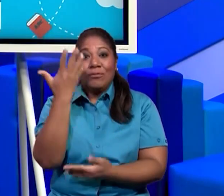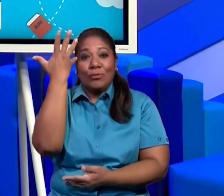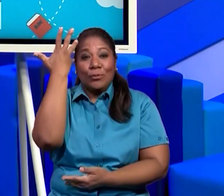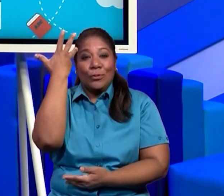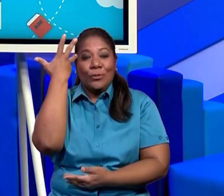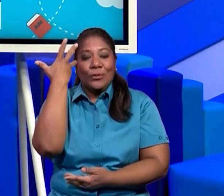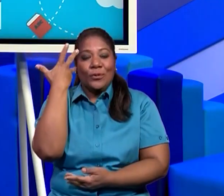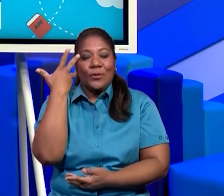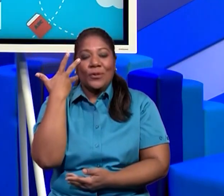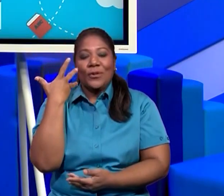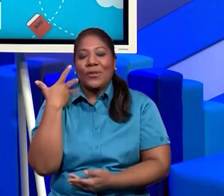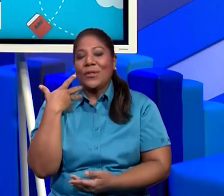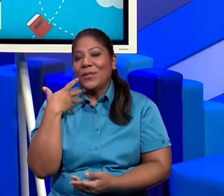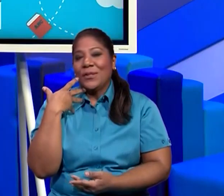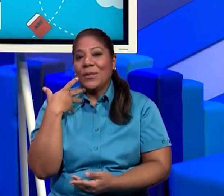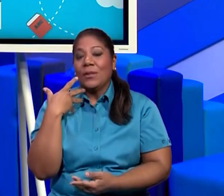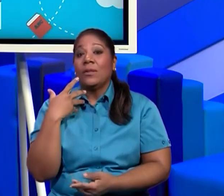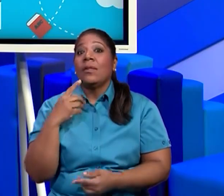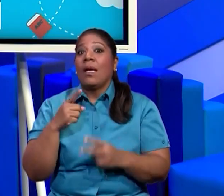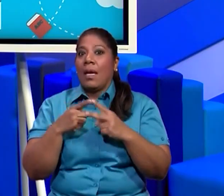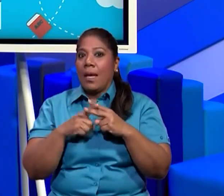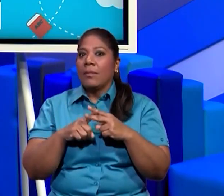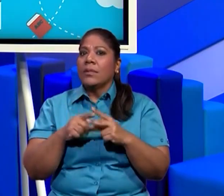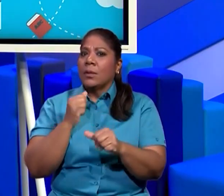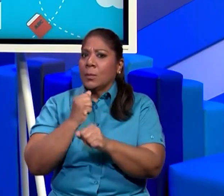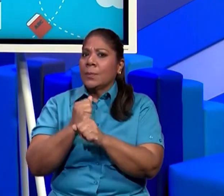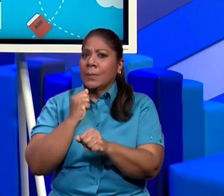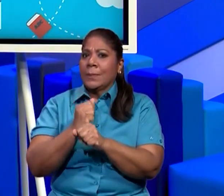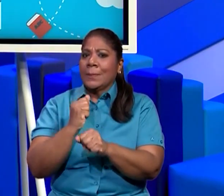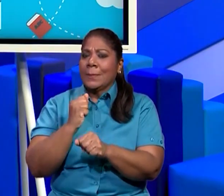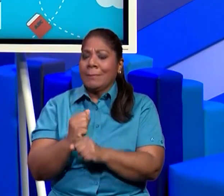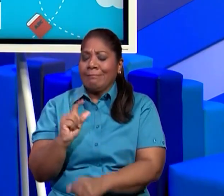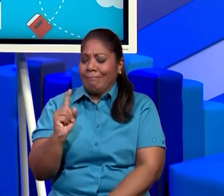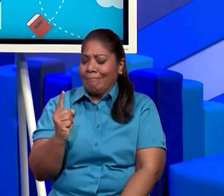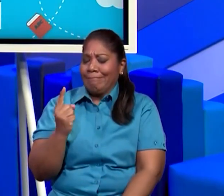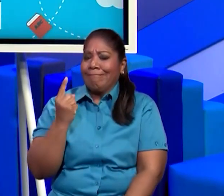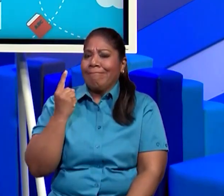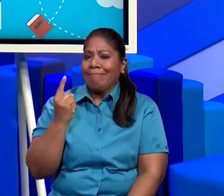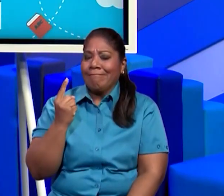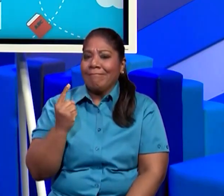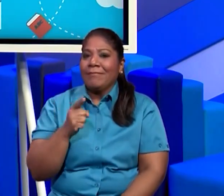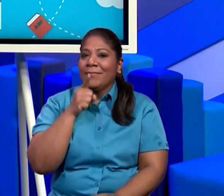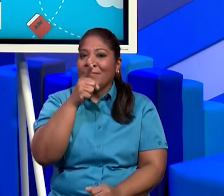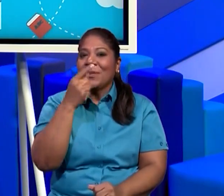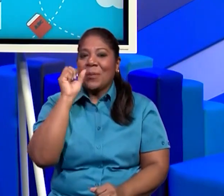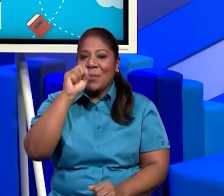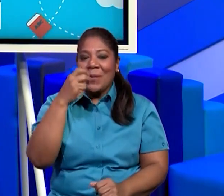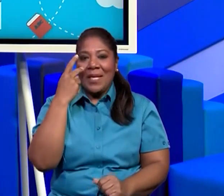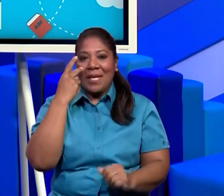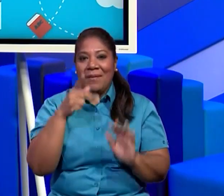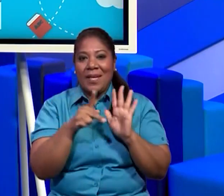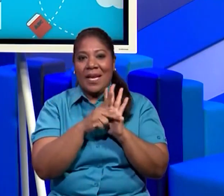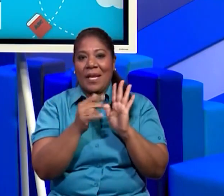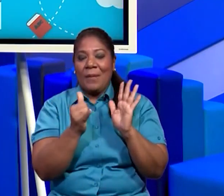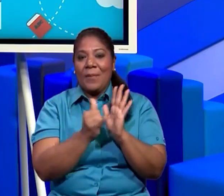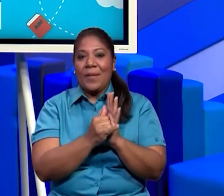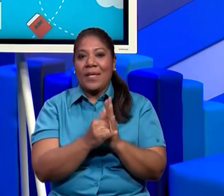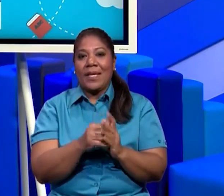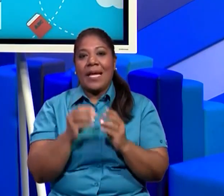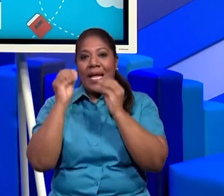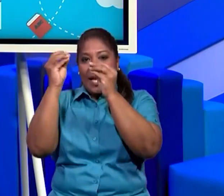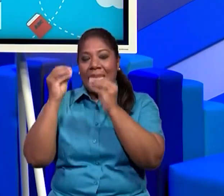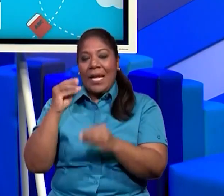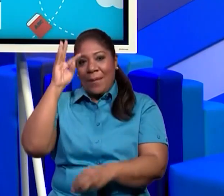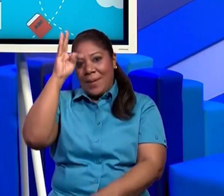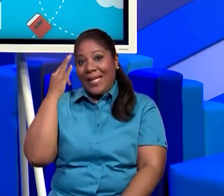los días y desde el día uno, mejor dicho, para que este proyecto llegue a cada uno de ustedes. La maestra